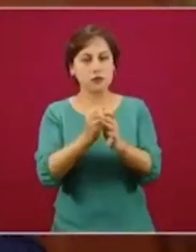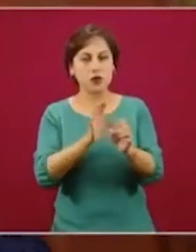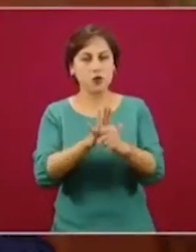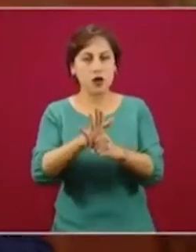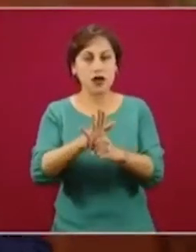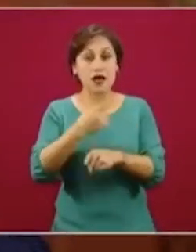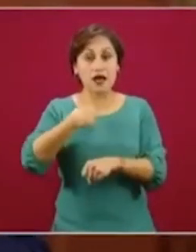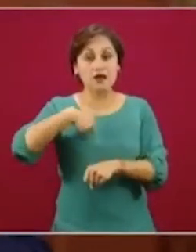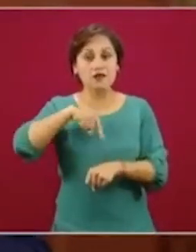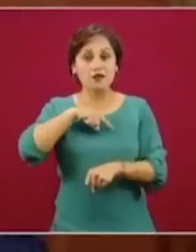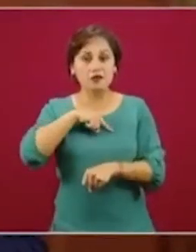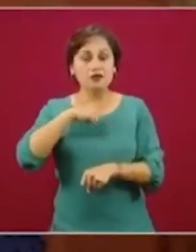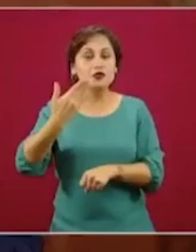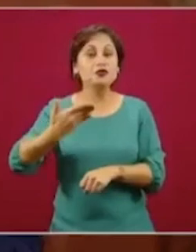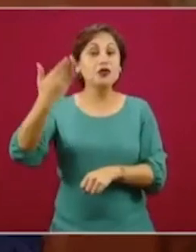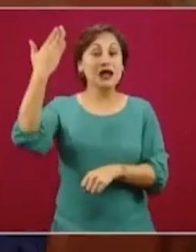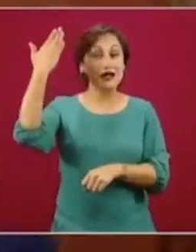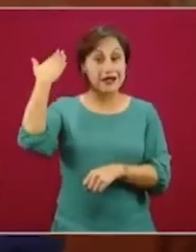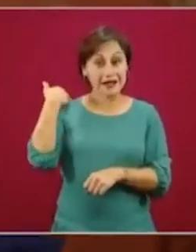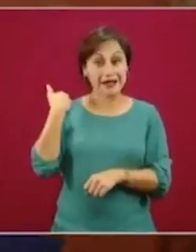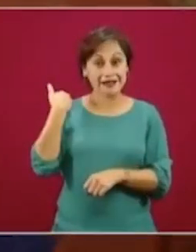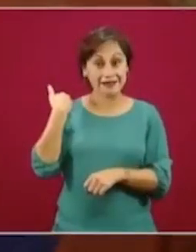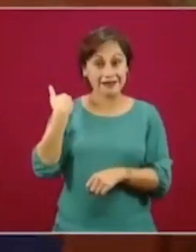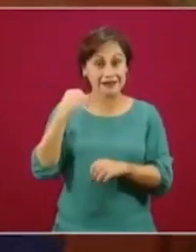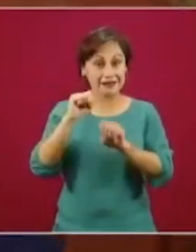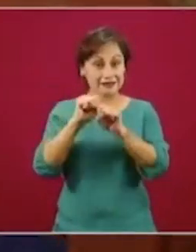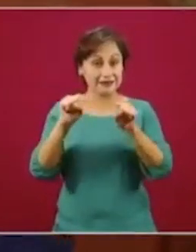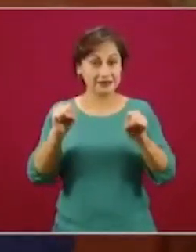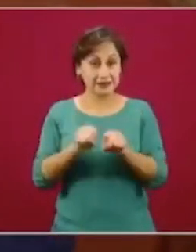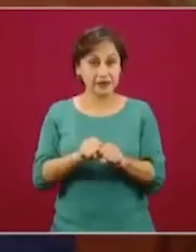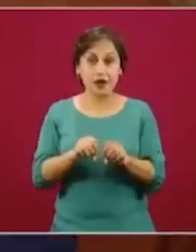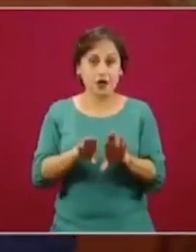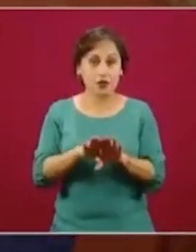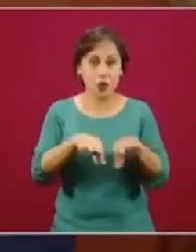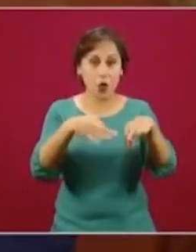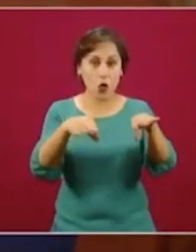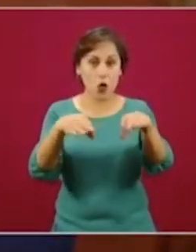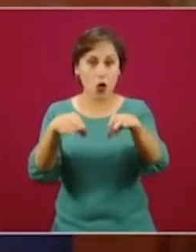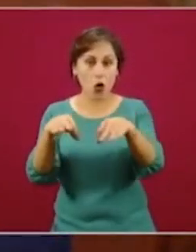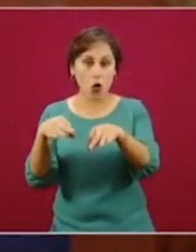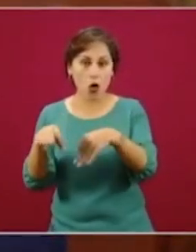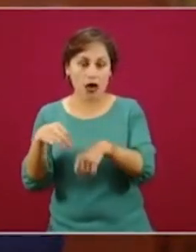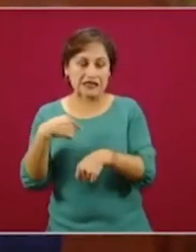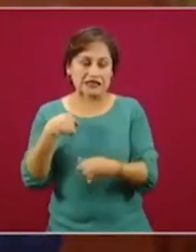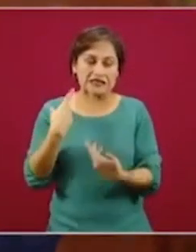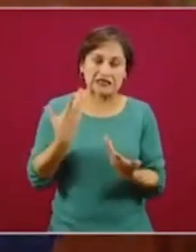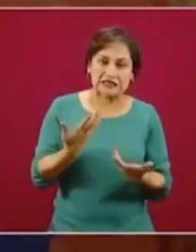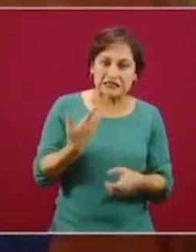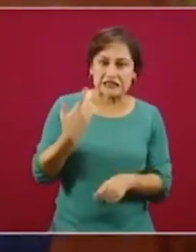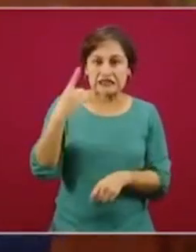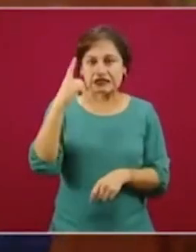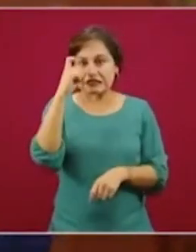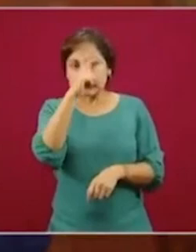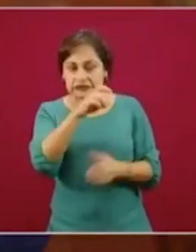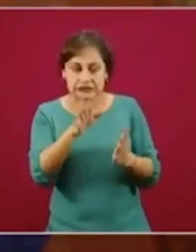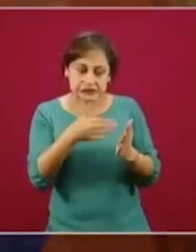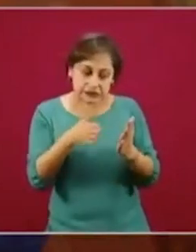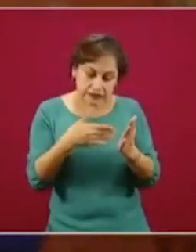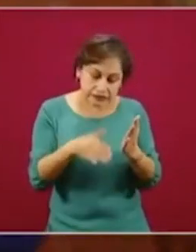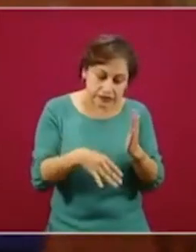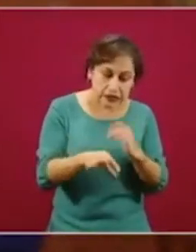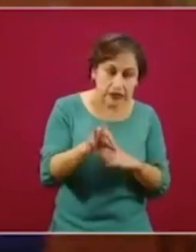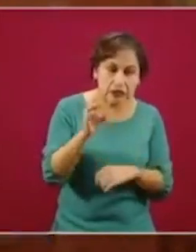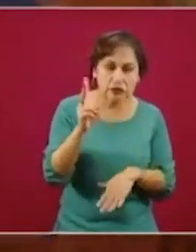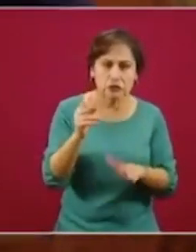antes, teníamos que buscar ese logotipo así, en papel, porque ¿qué sistema existe para